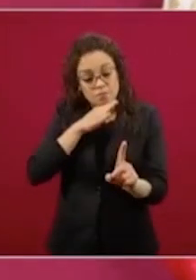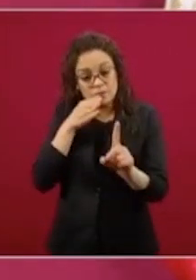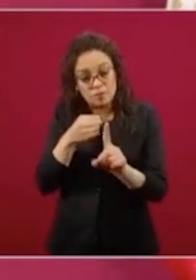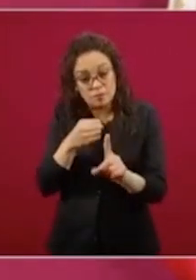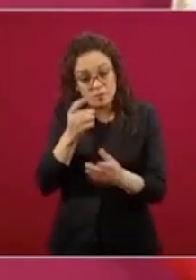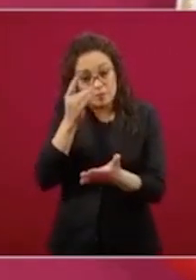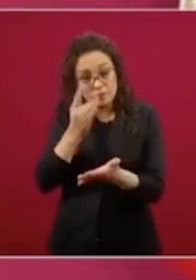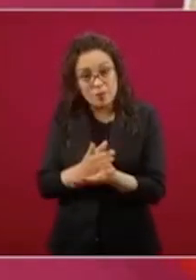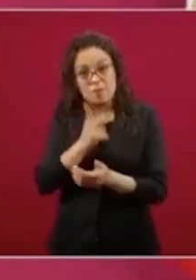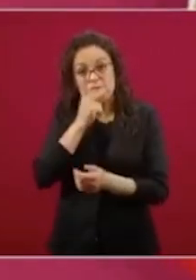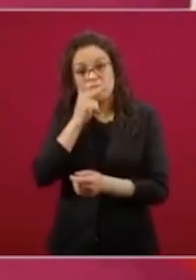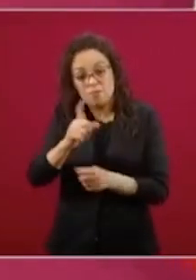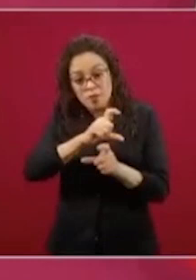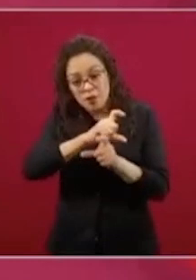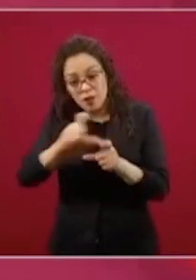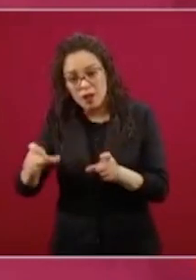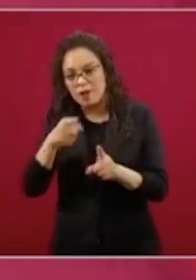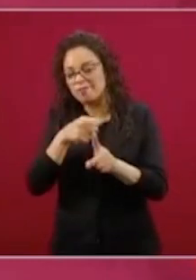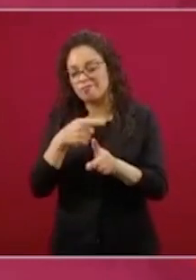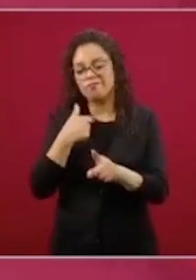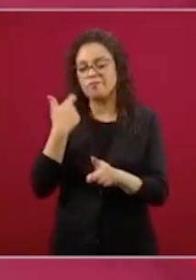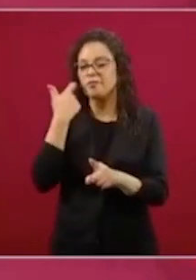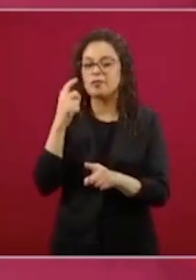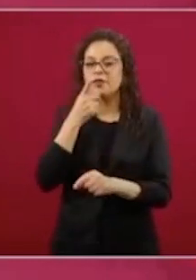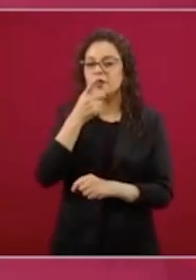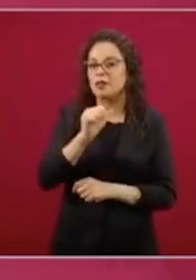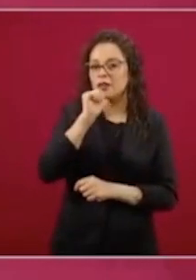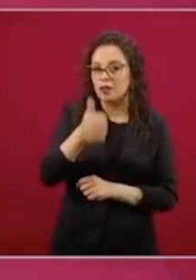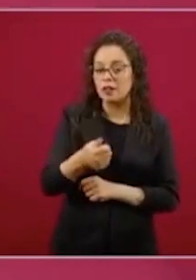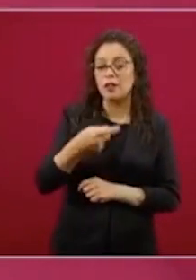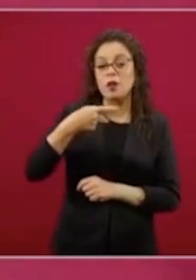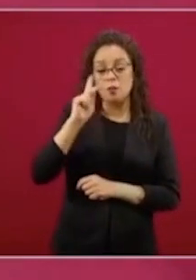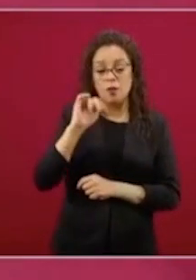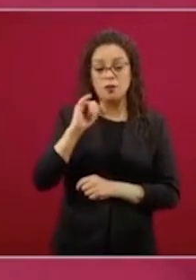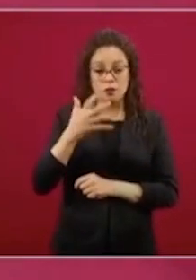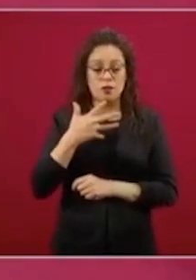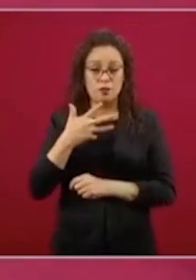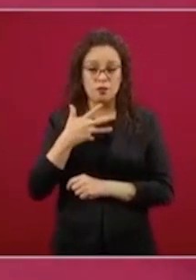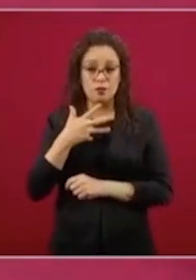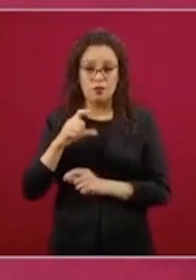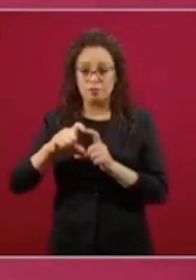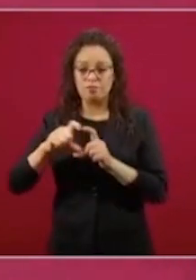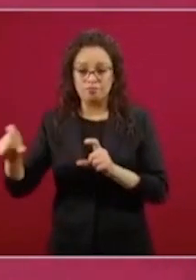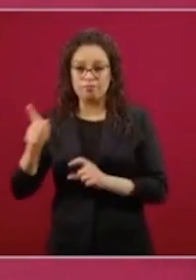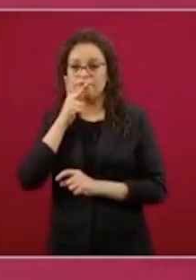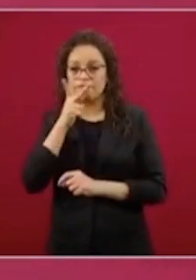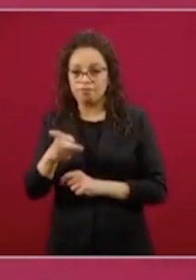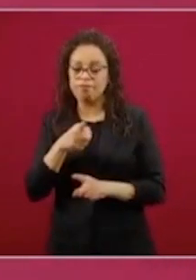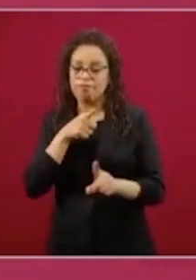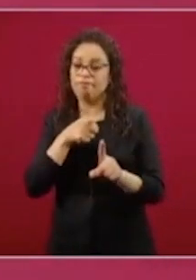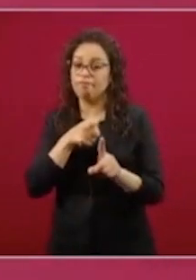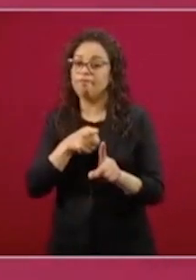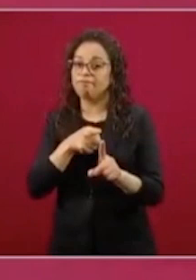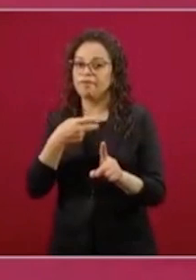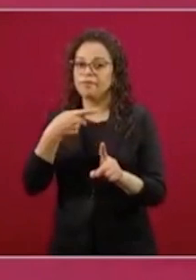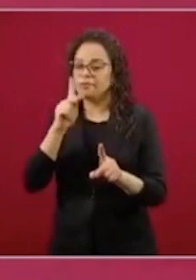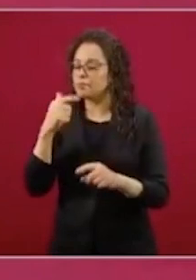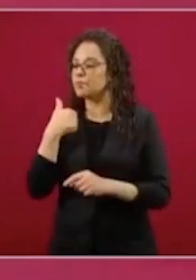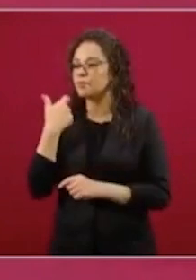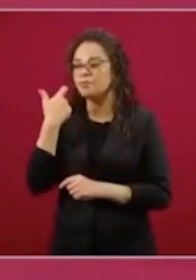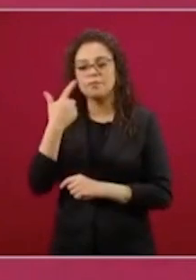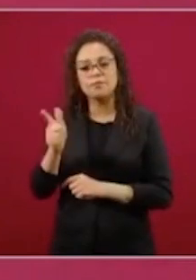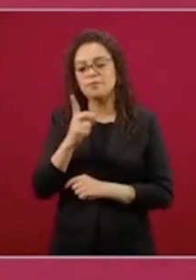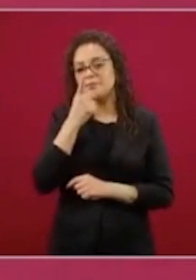un término para eso, pero no lo quiero hacer. Ojalá y la